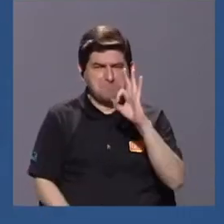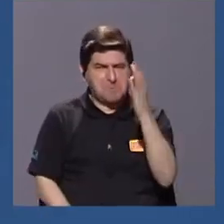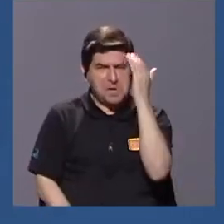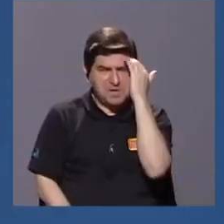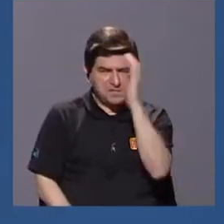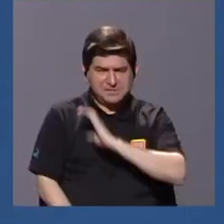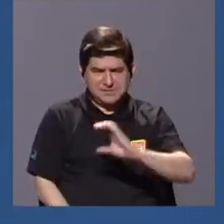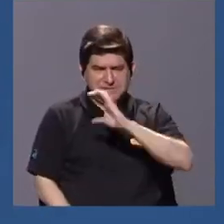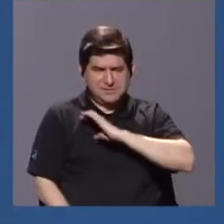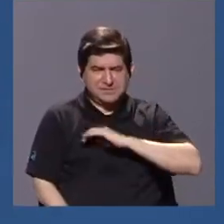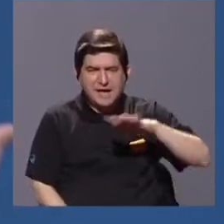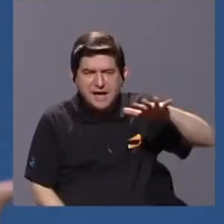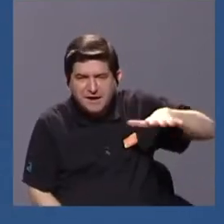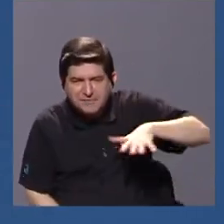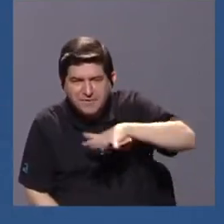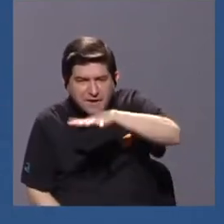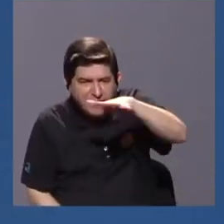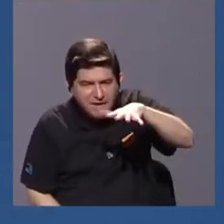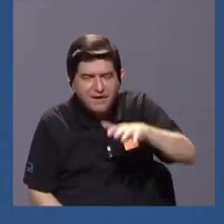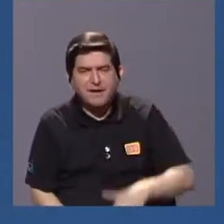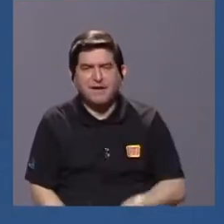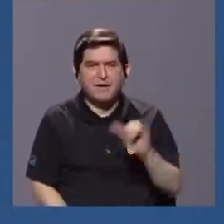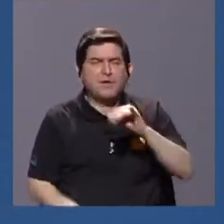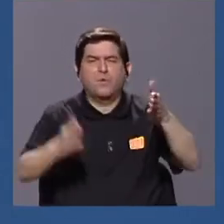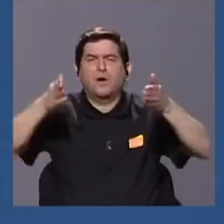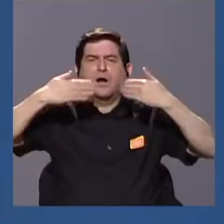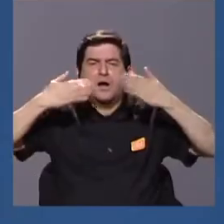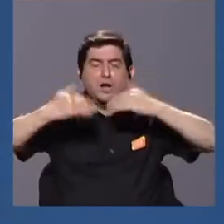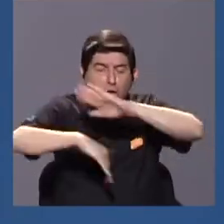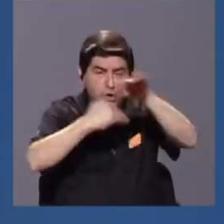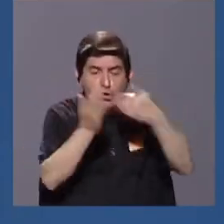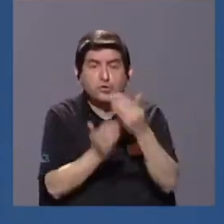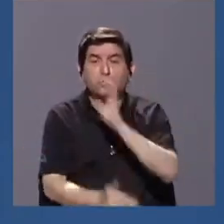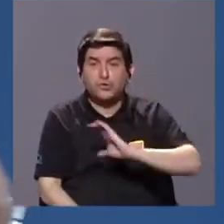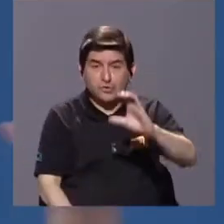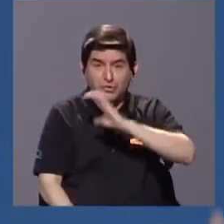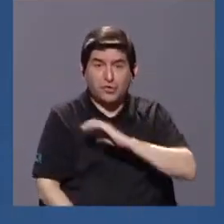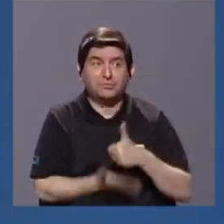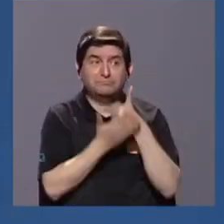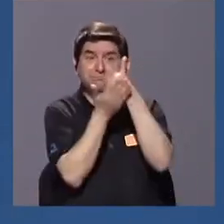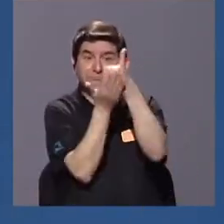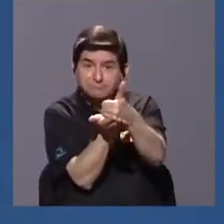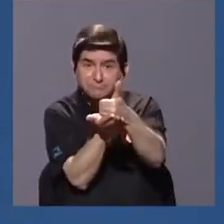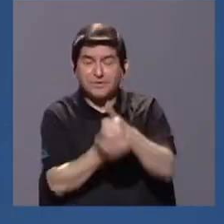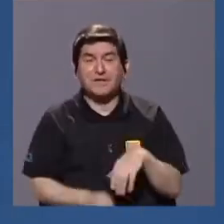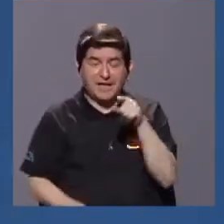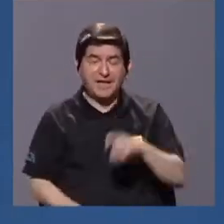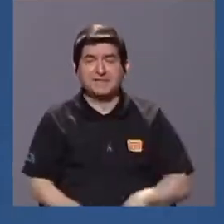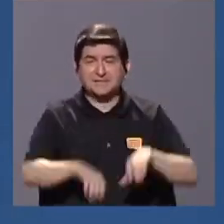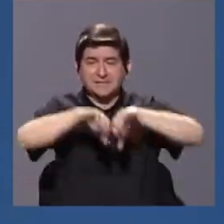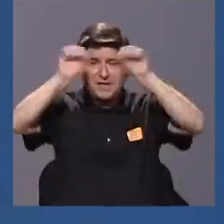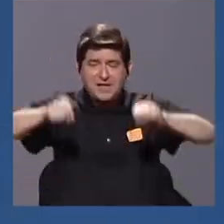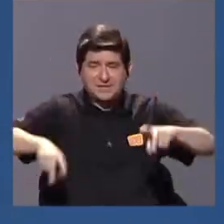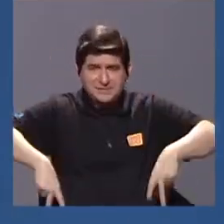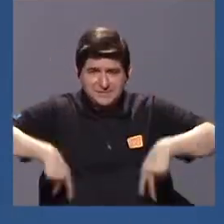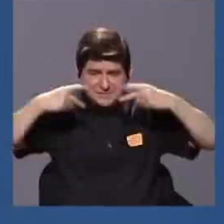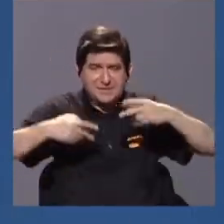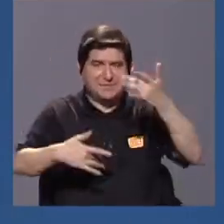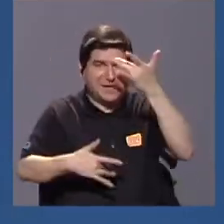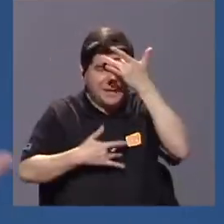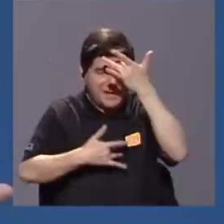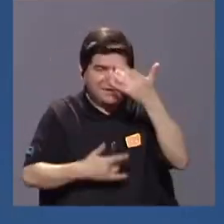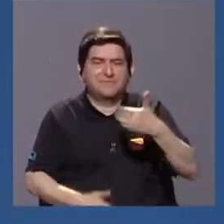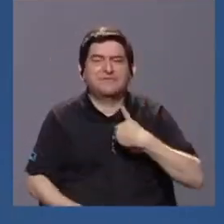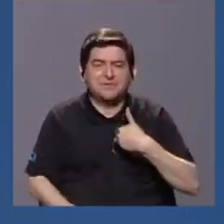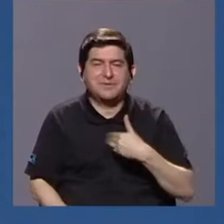características del paisaje, las características ambientales. Todos esos factores facilitan la ecología de enfermedades. Entonces, es por eso